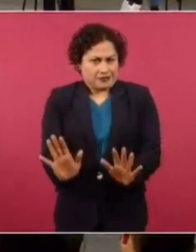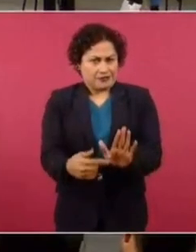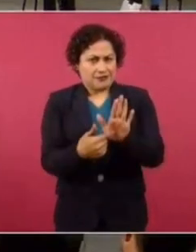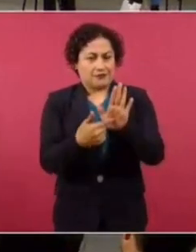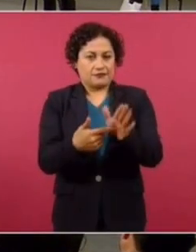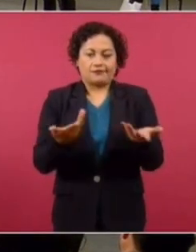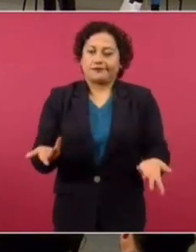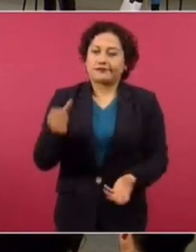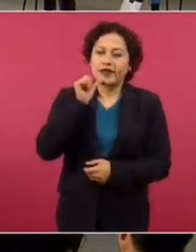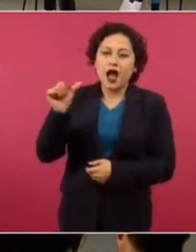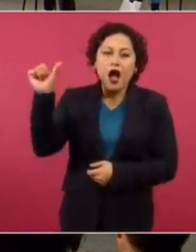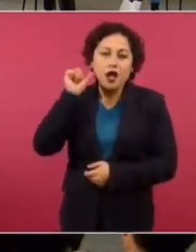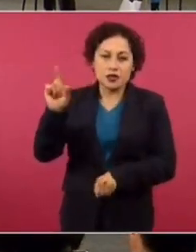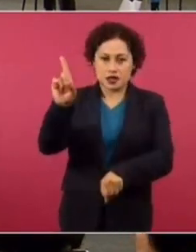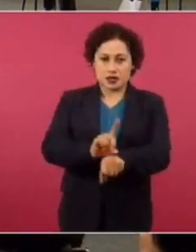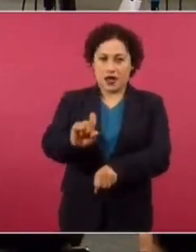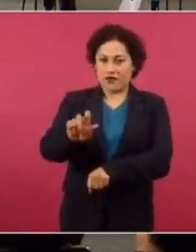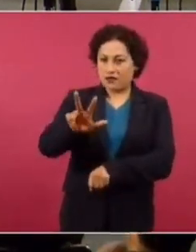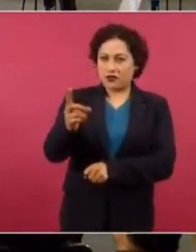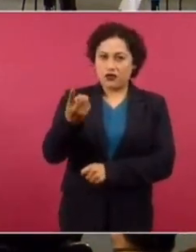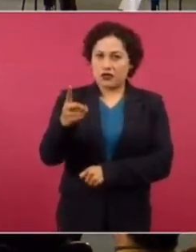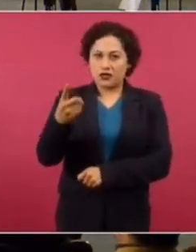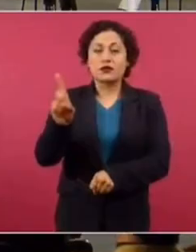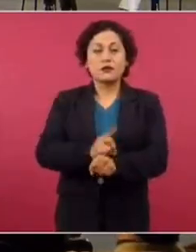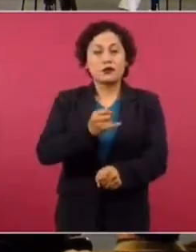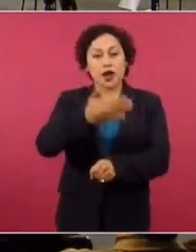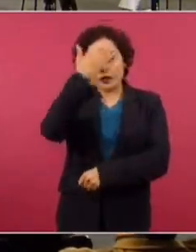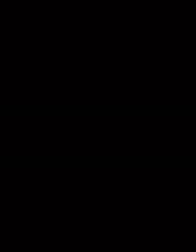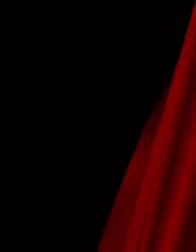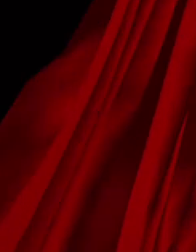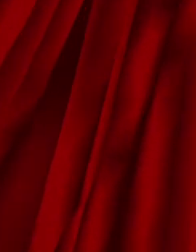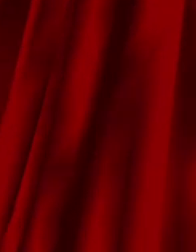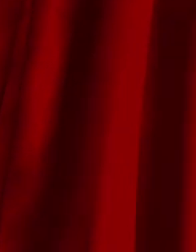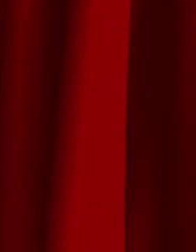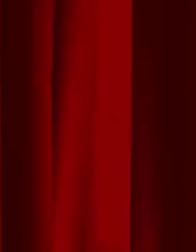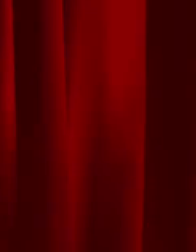Ni ayer, que fue el Día de los Inocentes. No. Ni ayer, que fue el Día de Inocentes. Gracias. Gracias. Gracias.